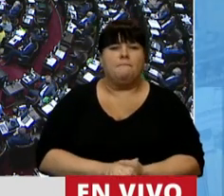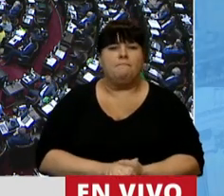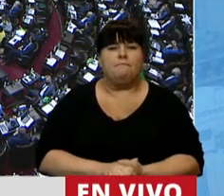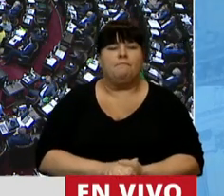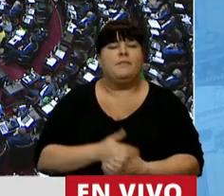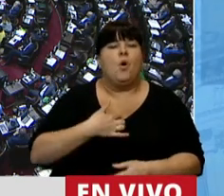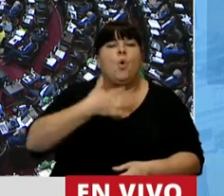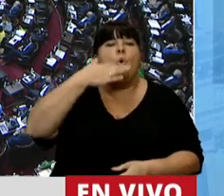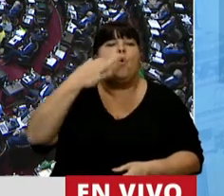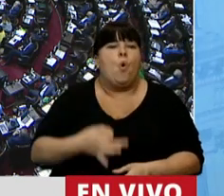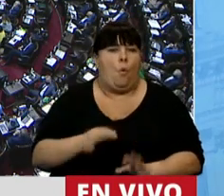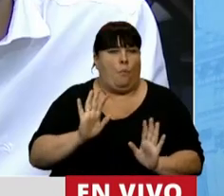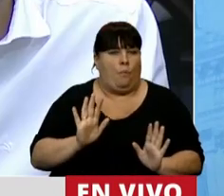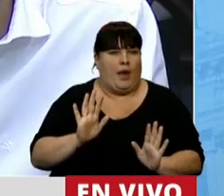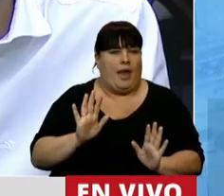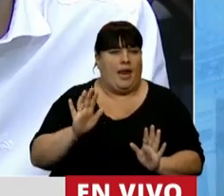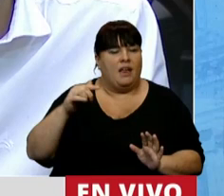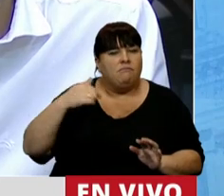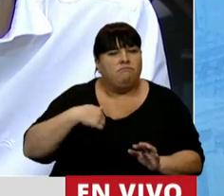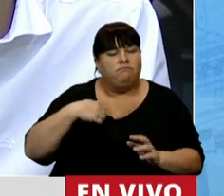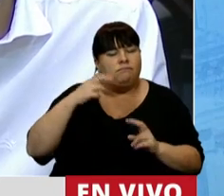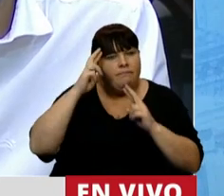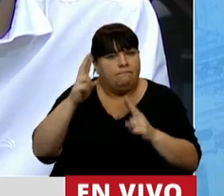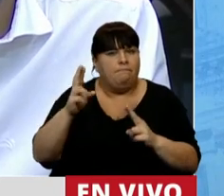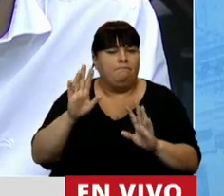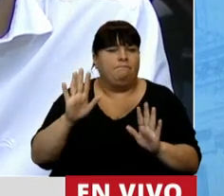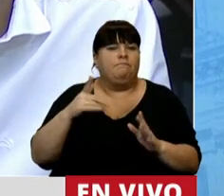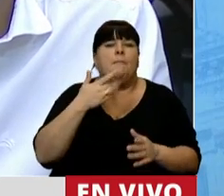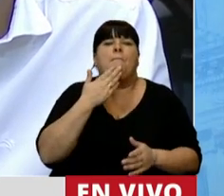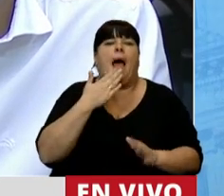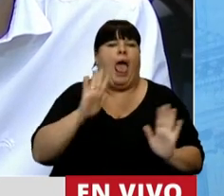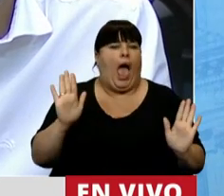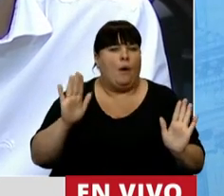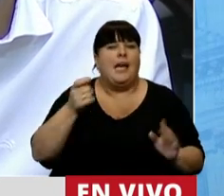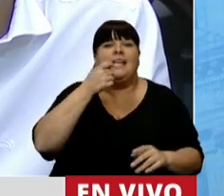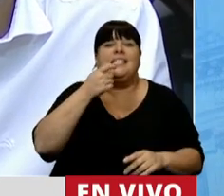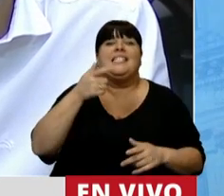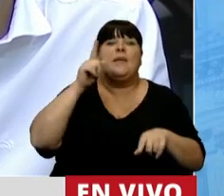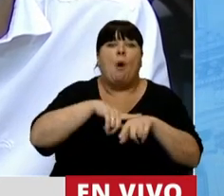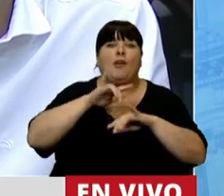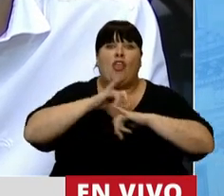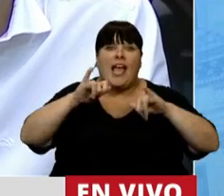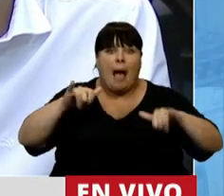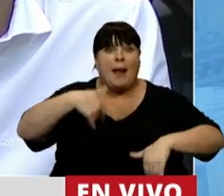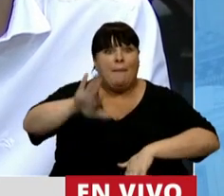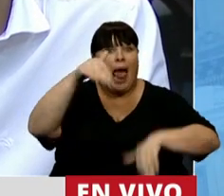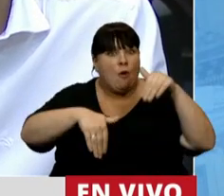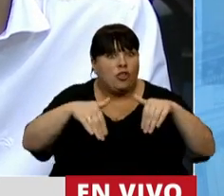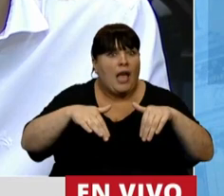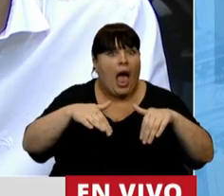es cumplir, es honrar a la palabra cuando uno está en campaña electoral.